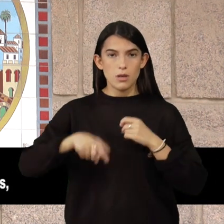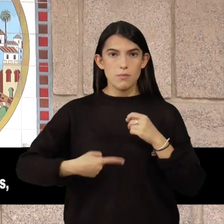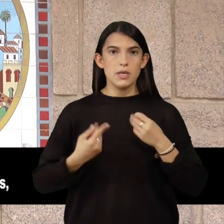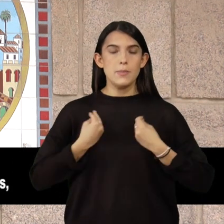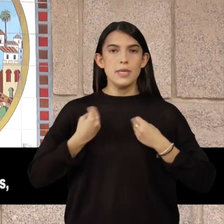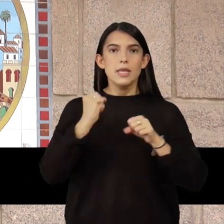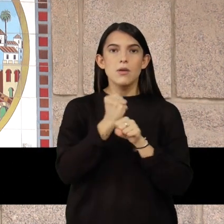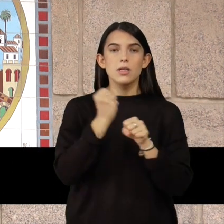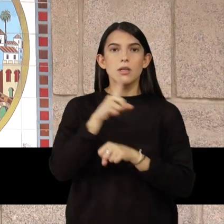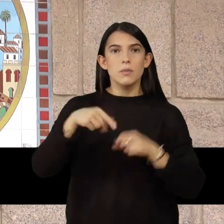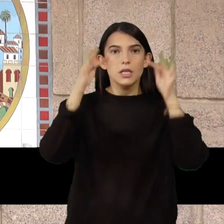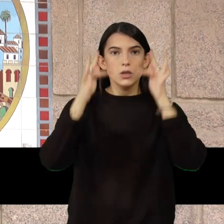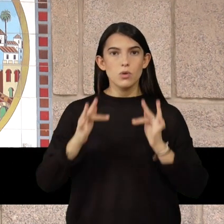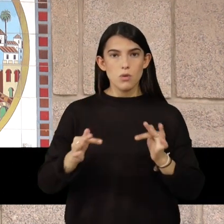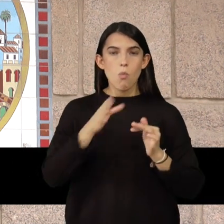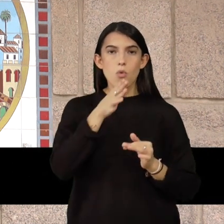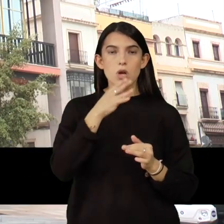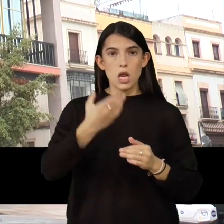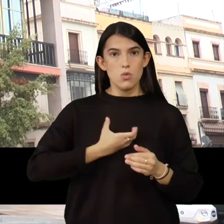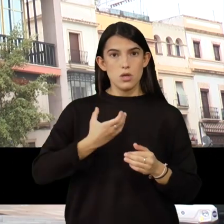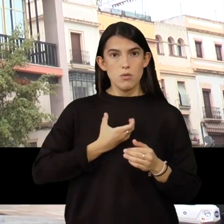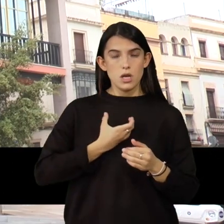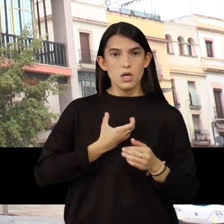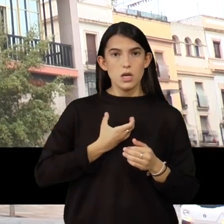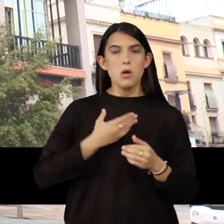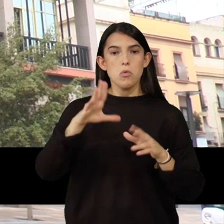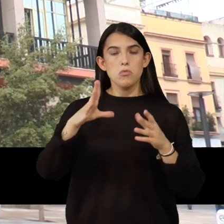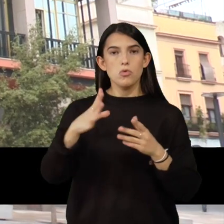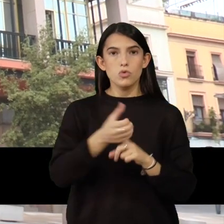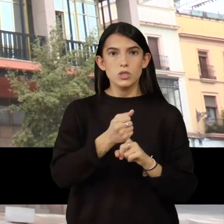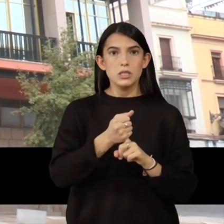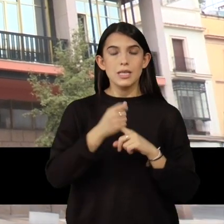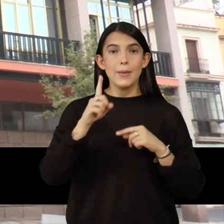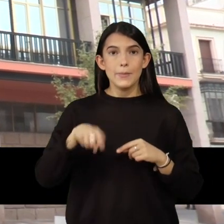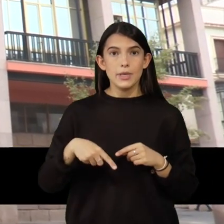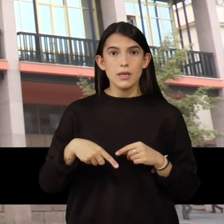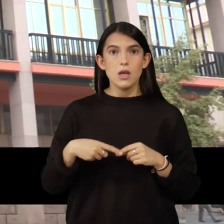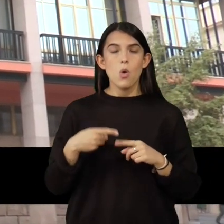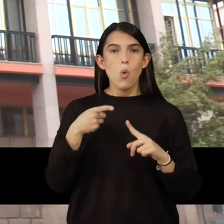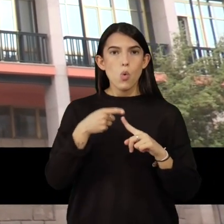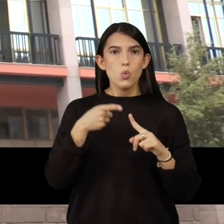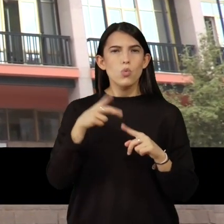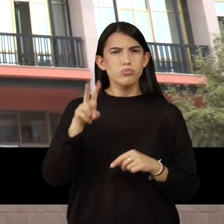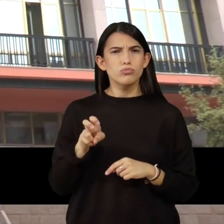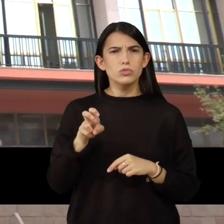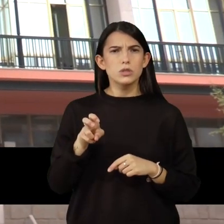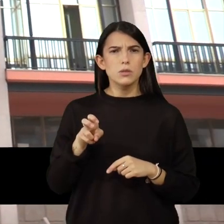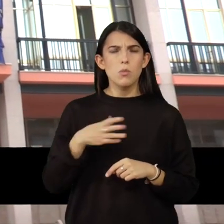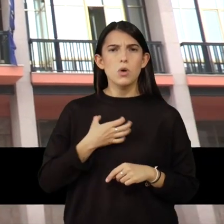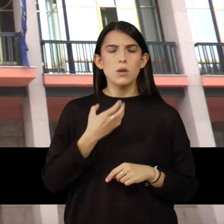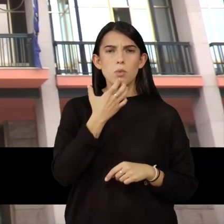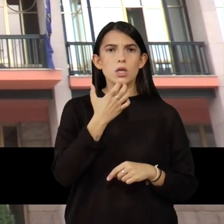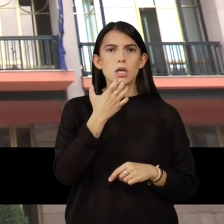vida laboral o titulaciones, ya que es el Ayuntamiento el que los va a conseguir y será de utilidad por ejemplo para acceder a